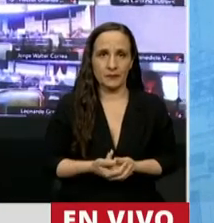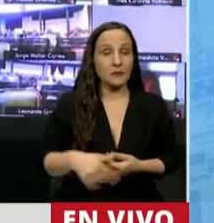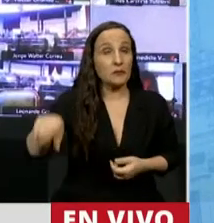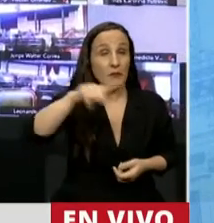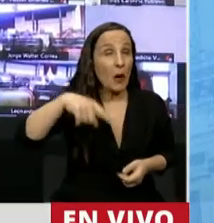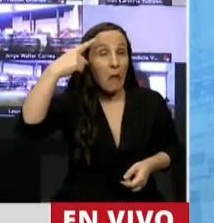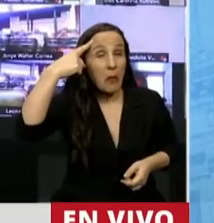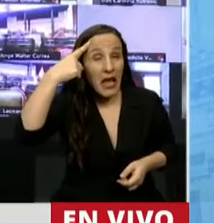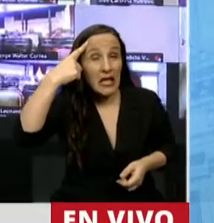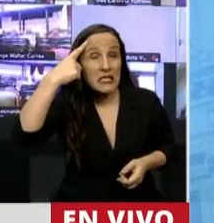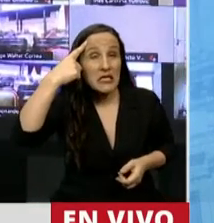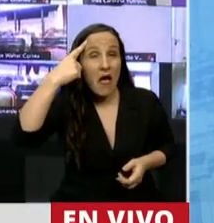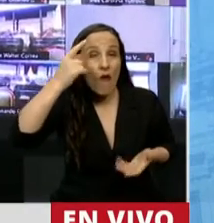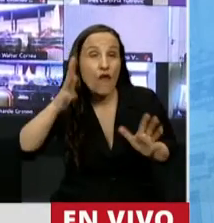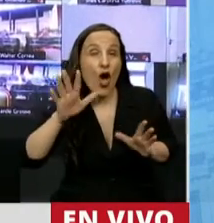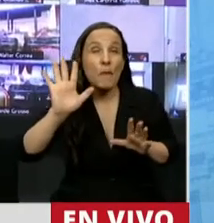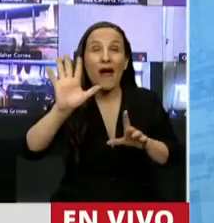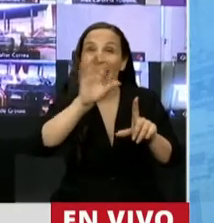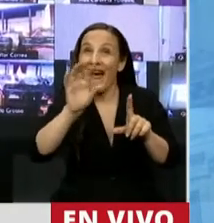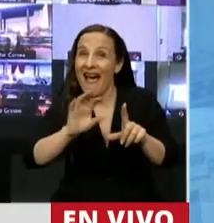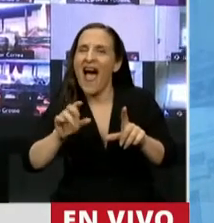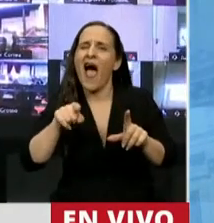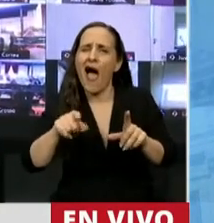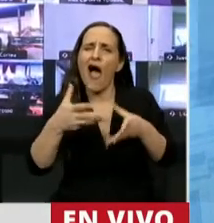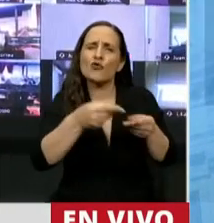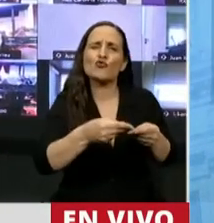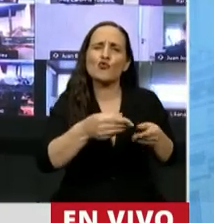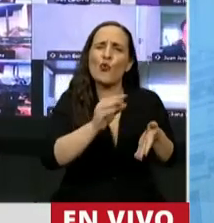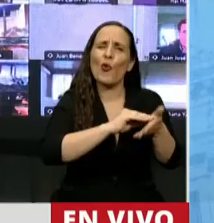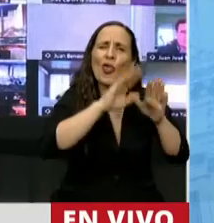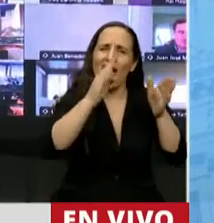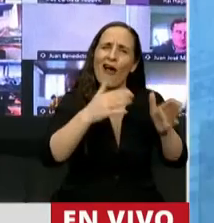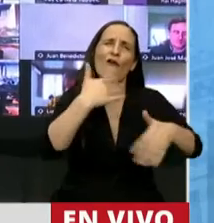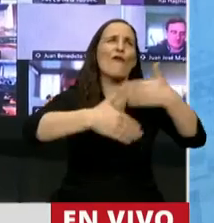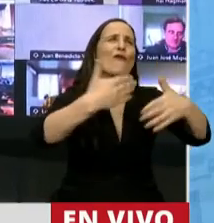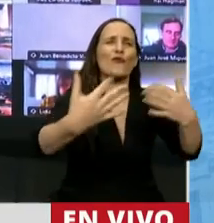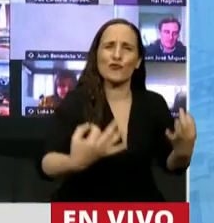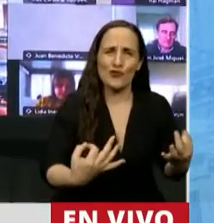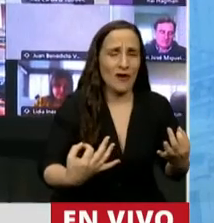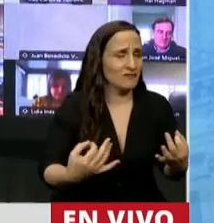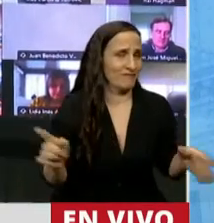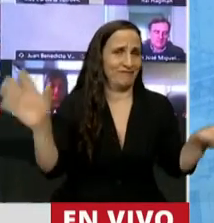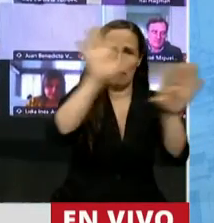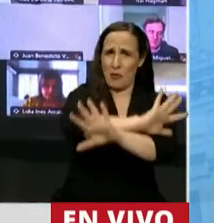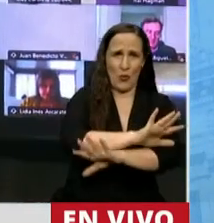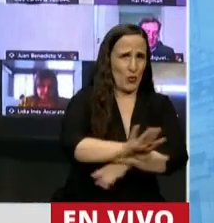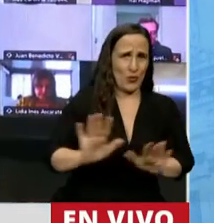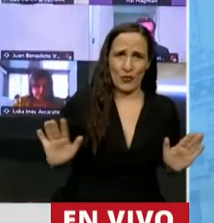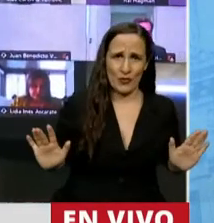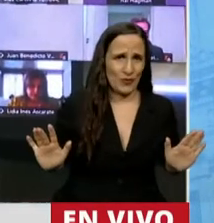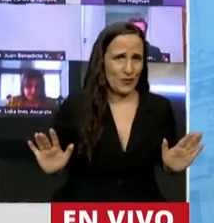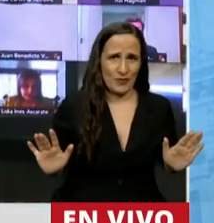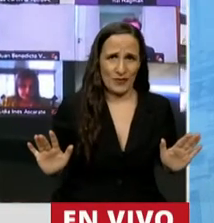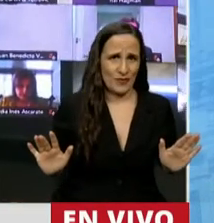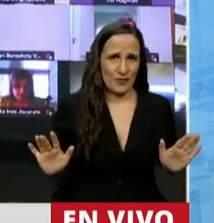que este sistema ayudó a funcionar a esta Cámara, se equivoca. Este sistema ha permitido